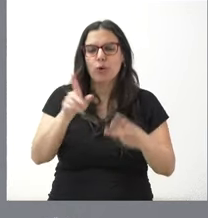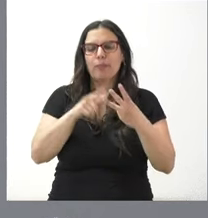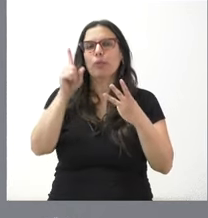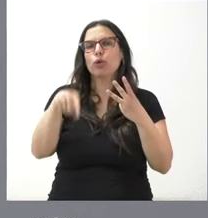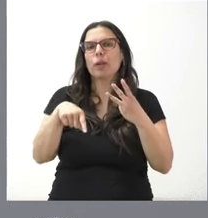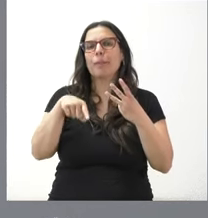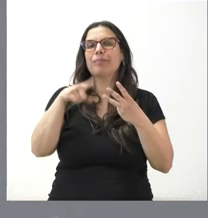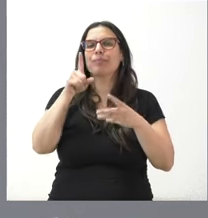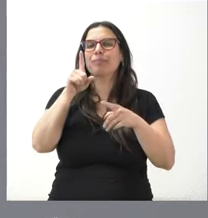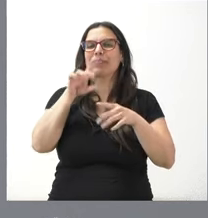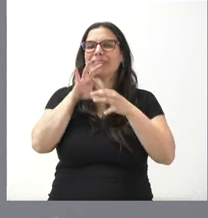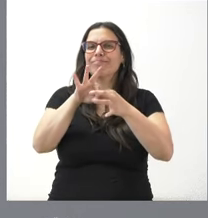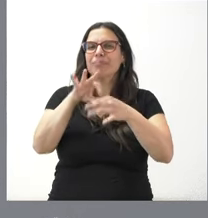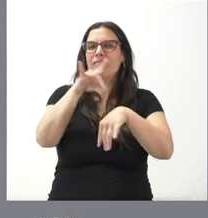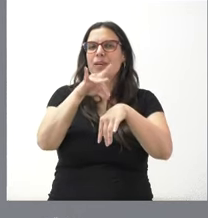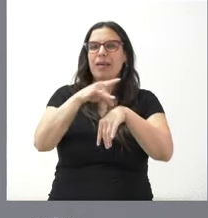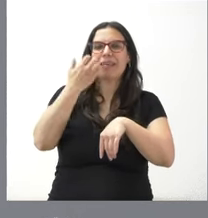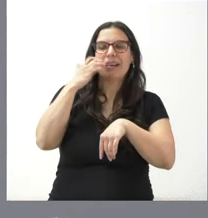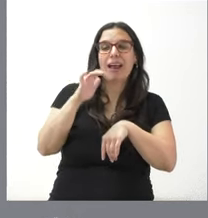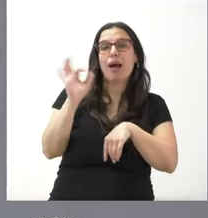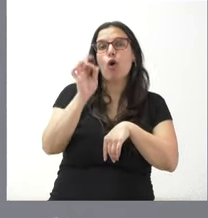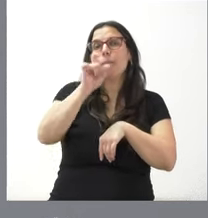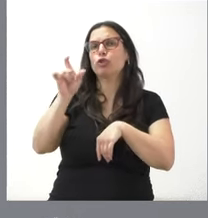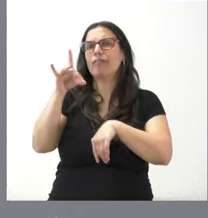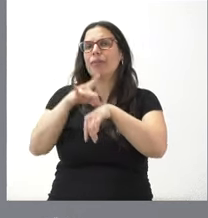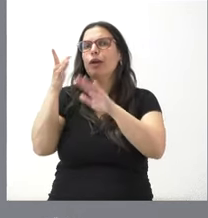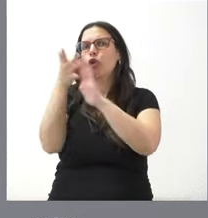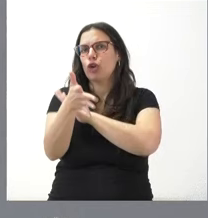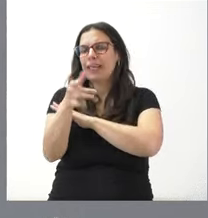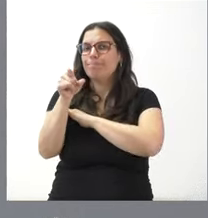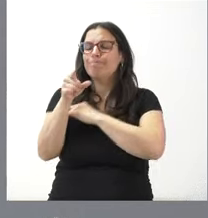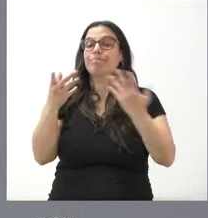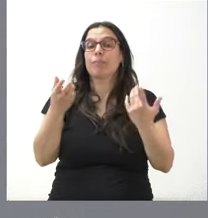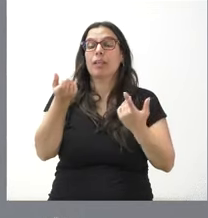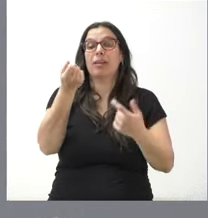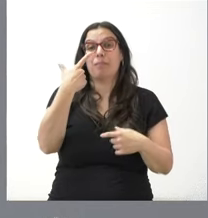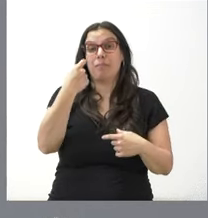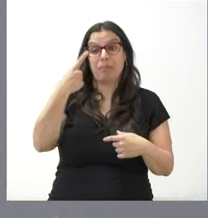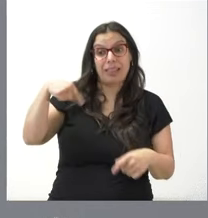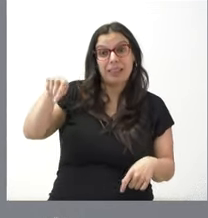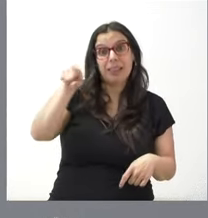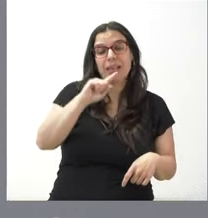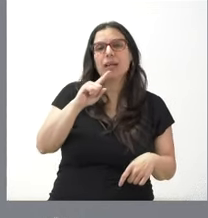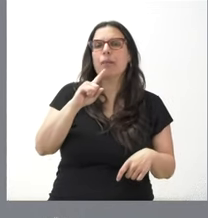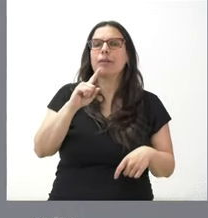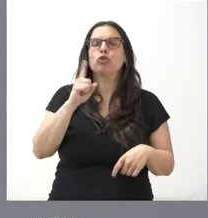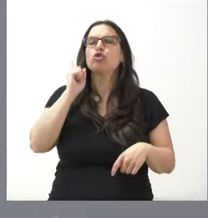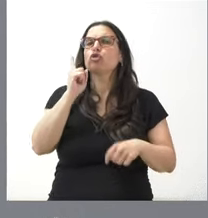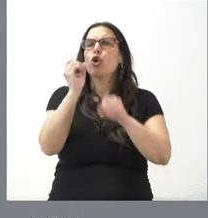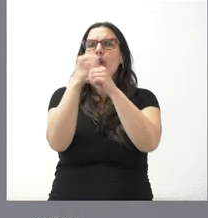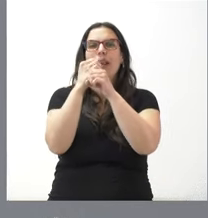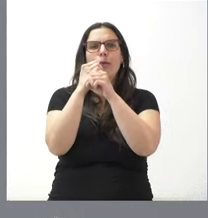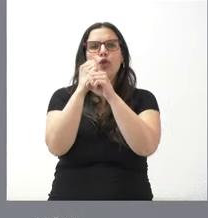de enfermedades raras o a pacientes crónicos. Son fármacos cuya comercialización corresponde exclusiva a determinados laboratorios